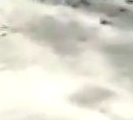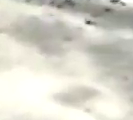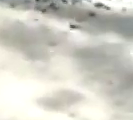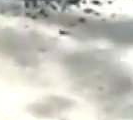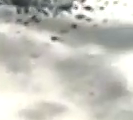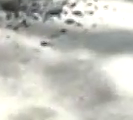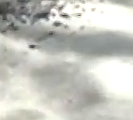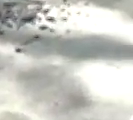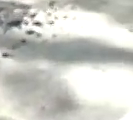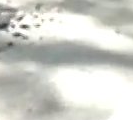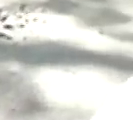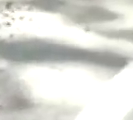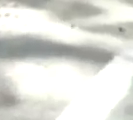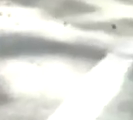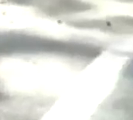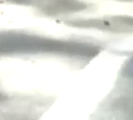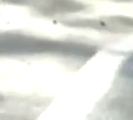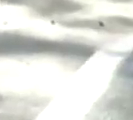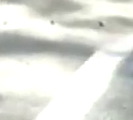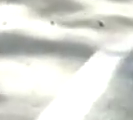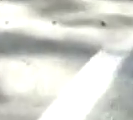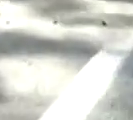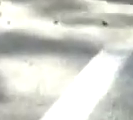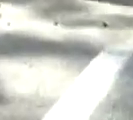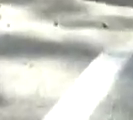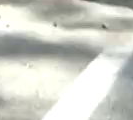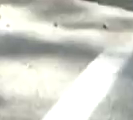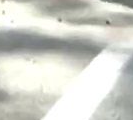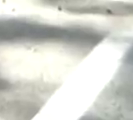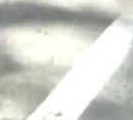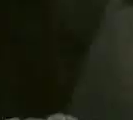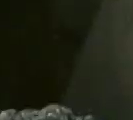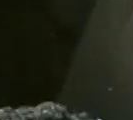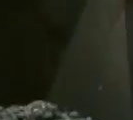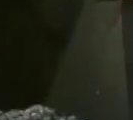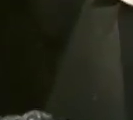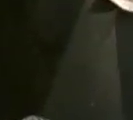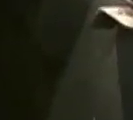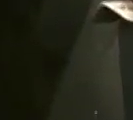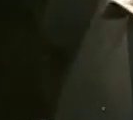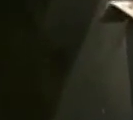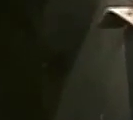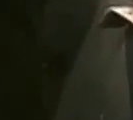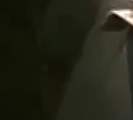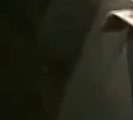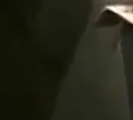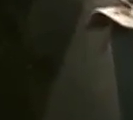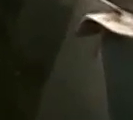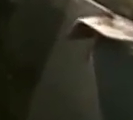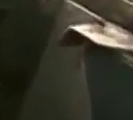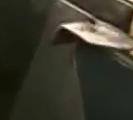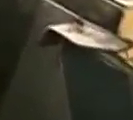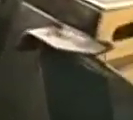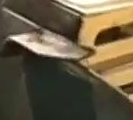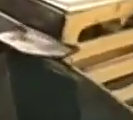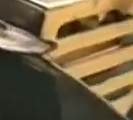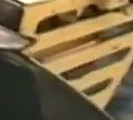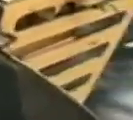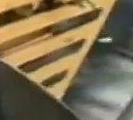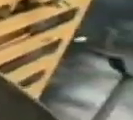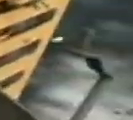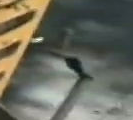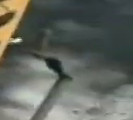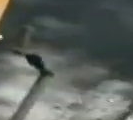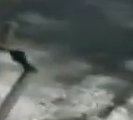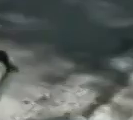nacional hemos activado en conjunto con los sectores de empresas privadas y empresas públicas